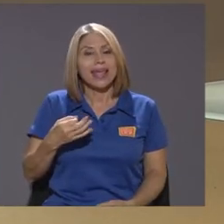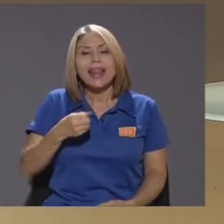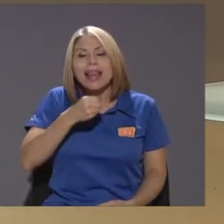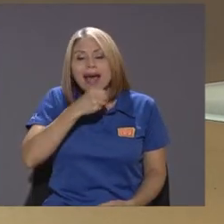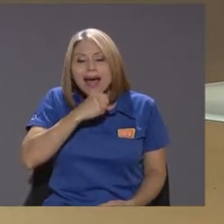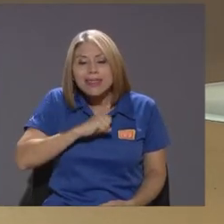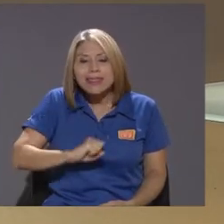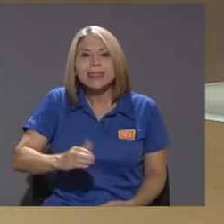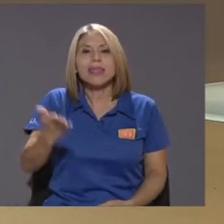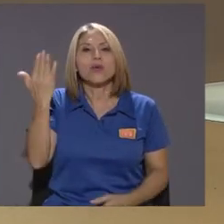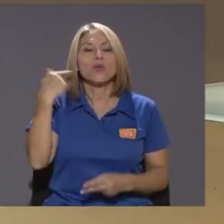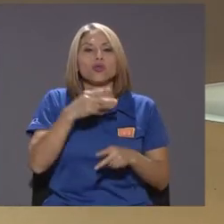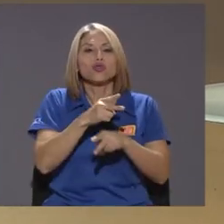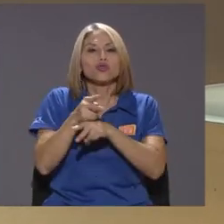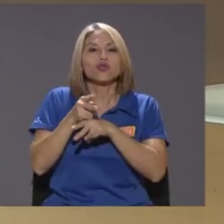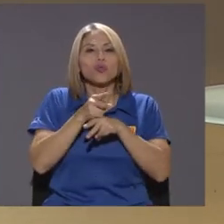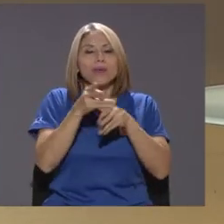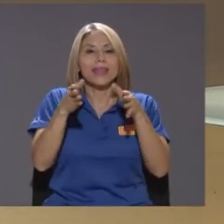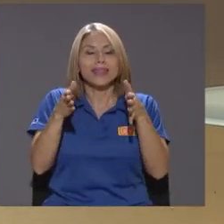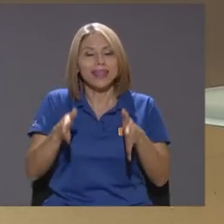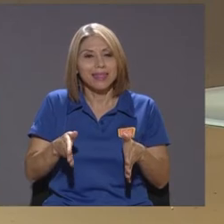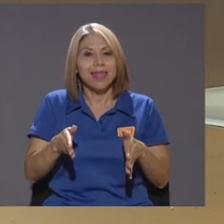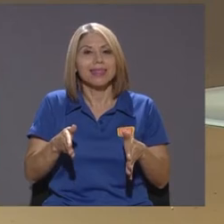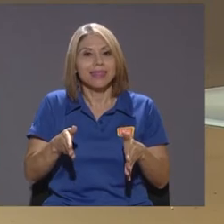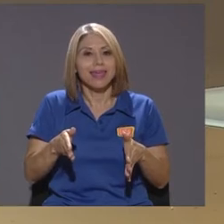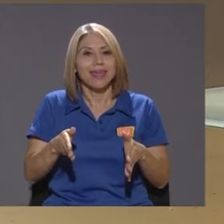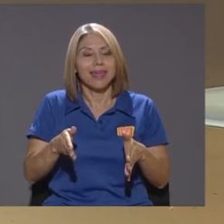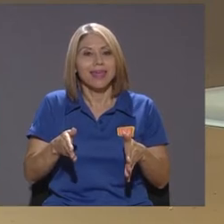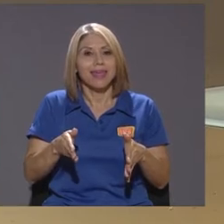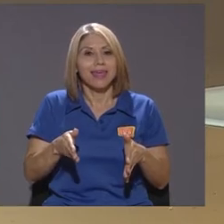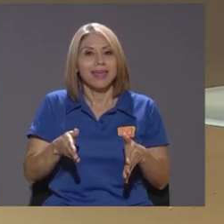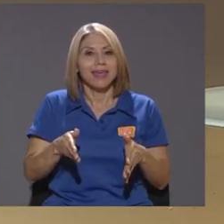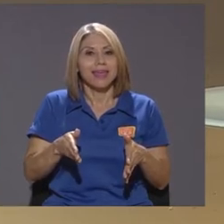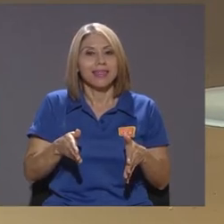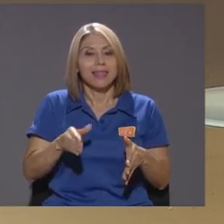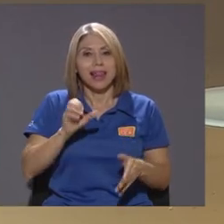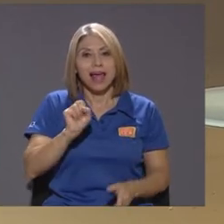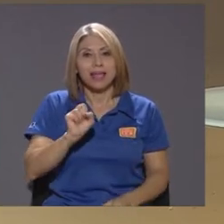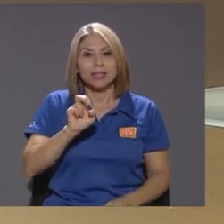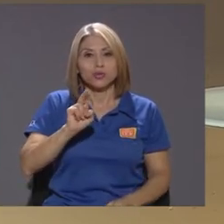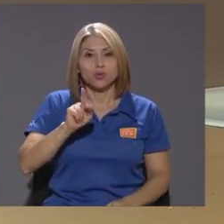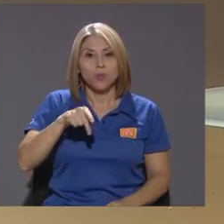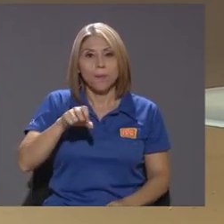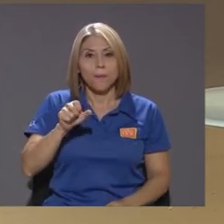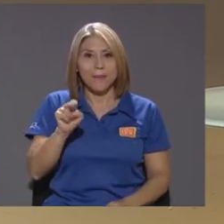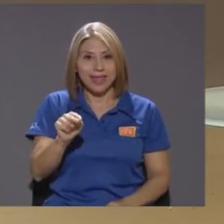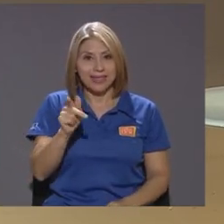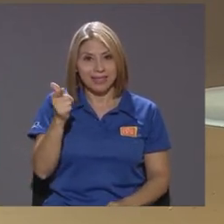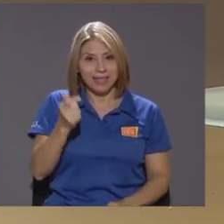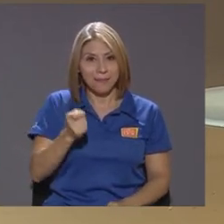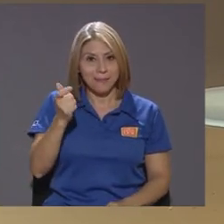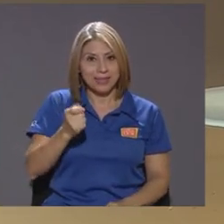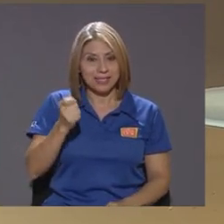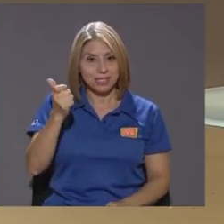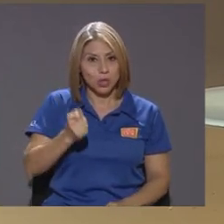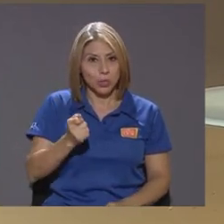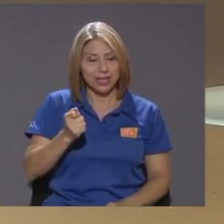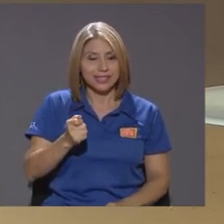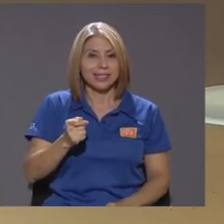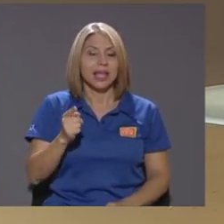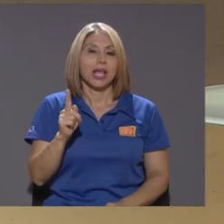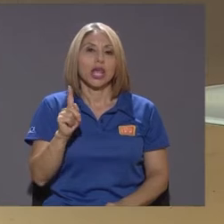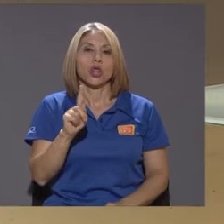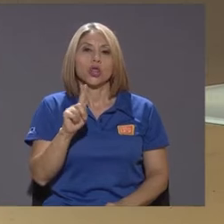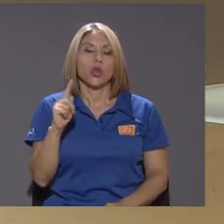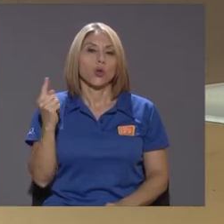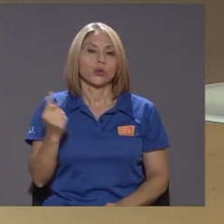superintendente y esa parte no la había dicho de la superintendencia de pensiones no solo